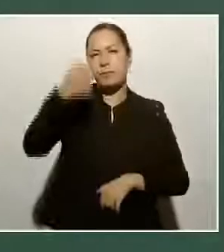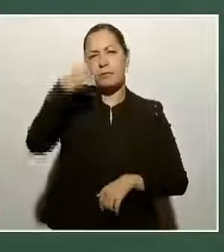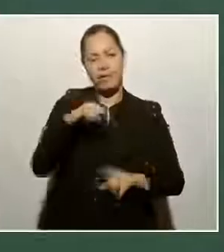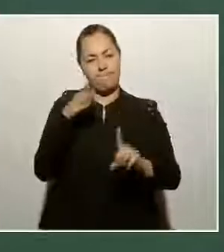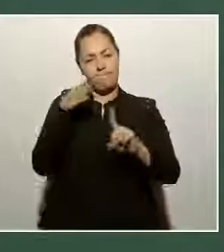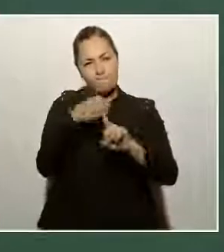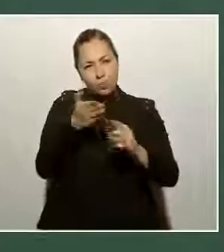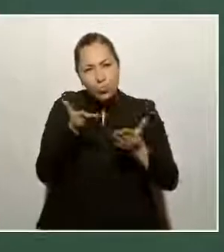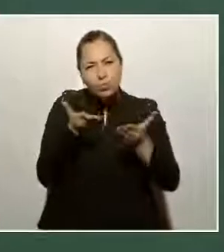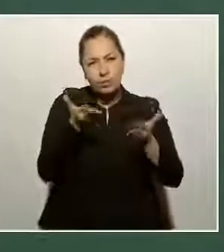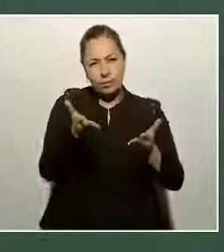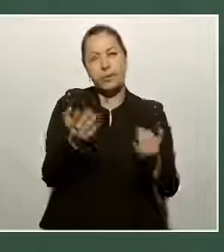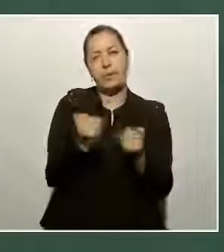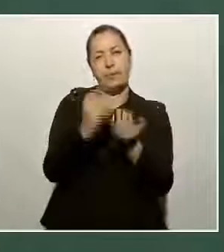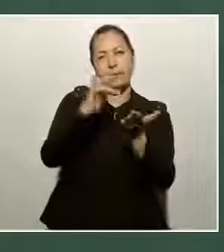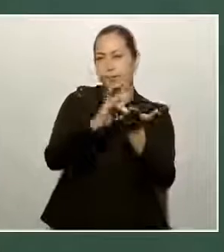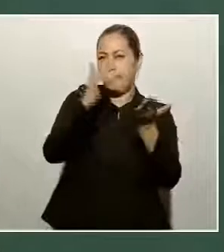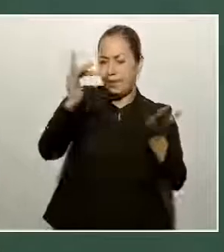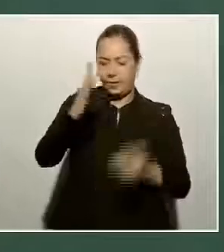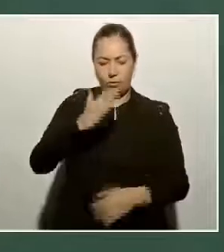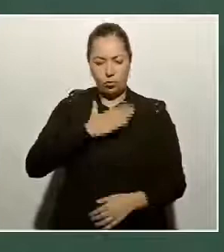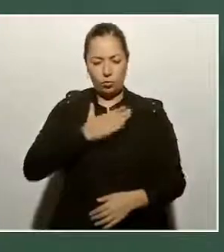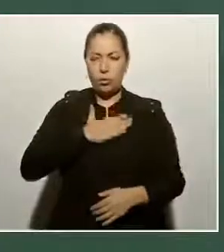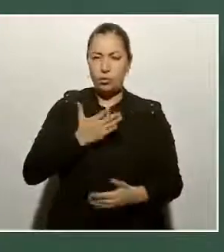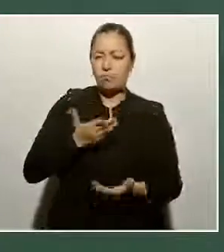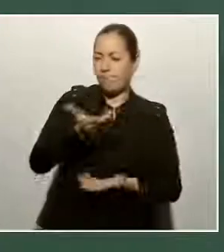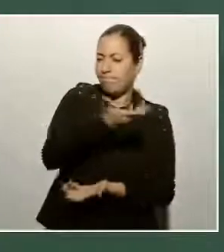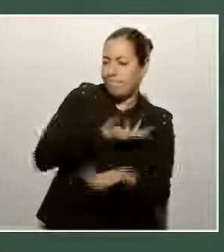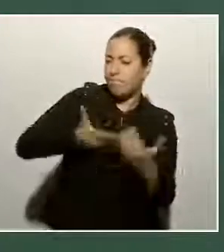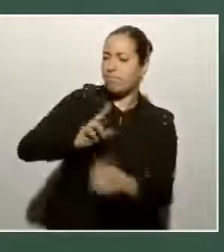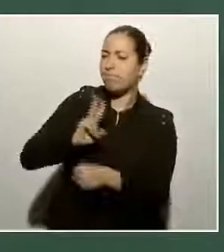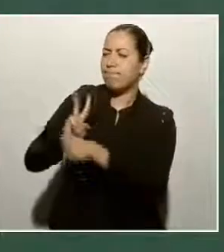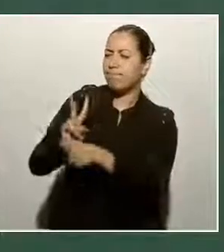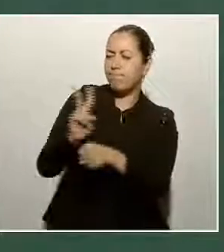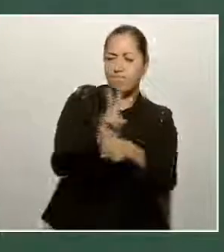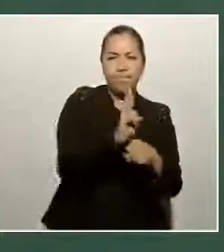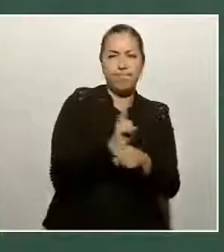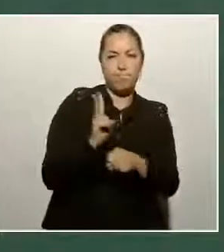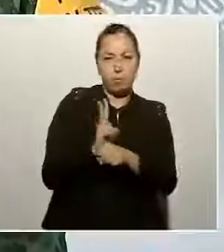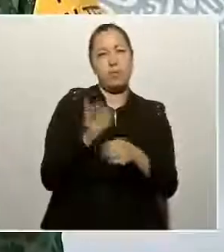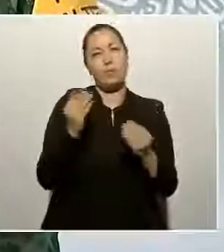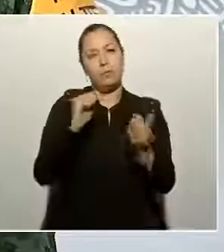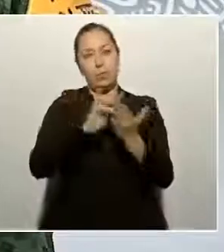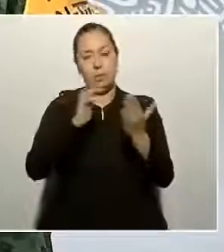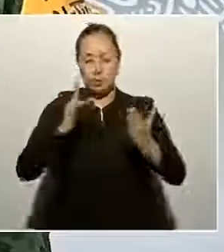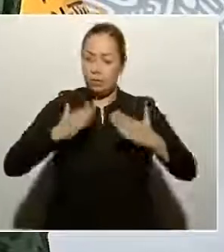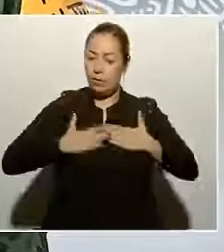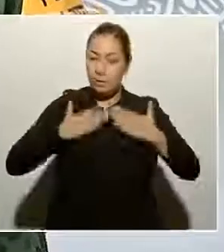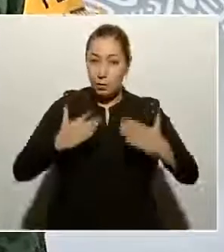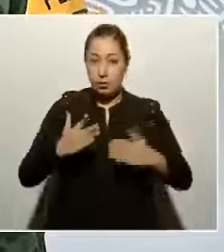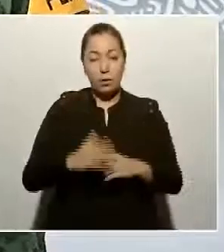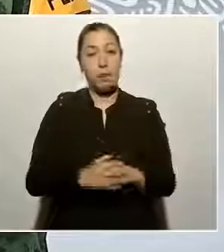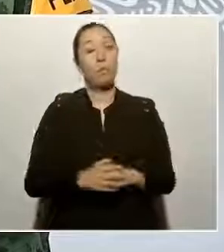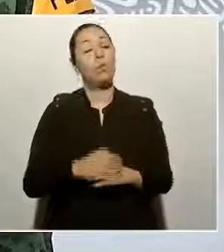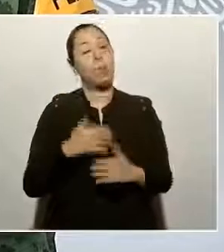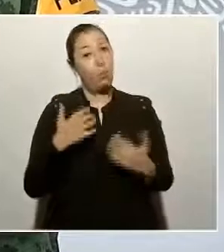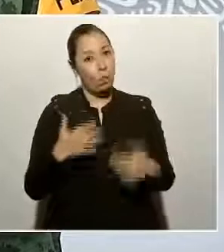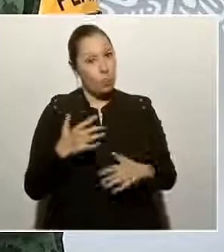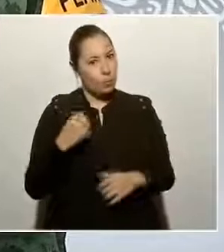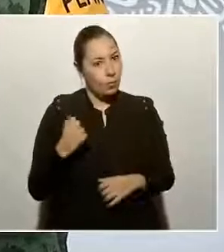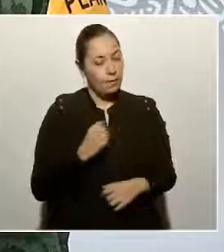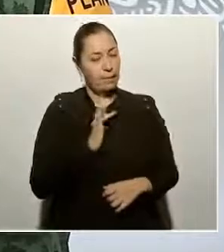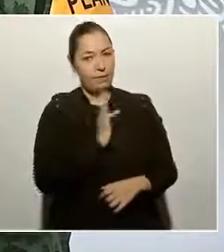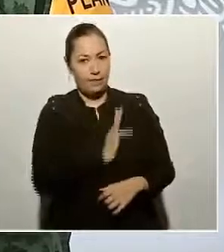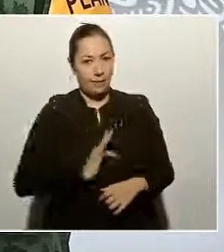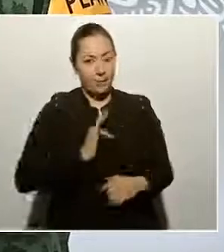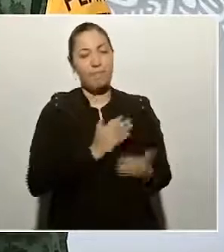por permitirnos servirles. Les damos las gracias por su confianza. Enhorabuena a la Guardia Nacional